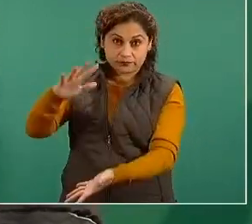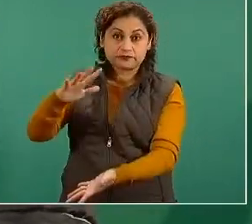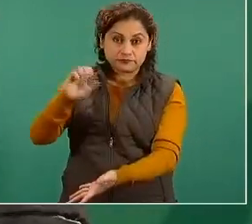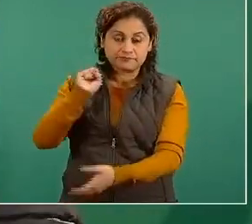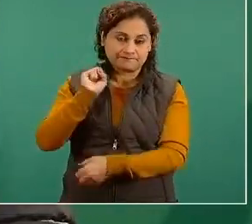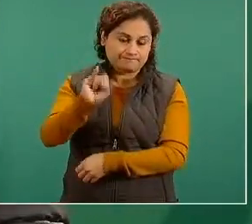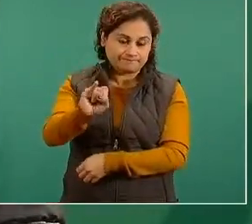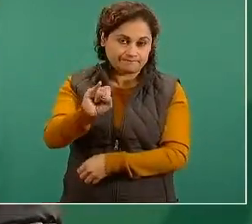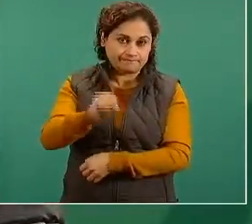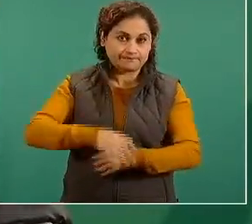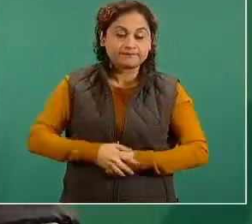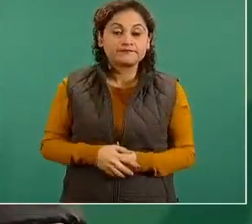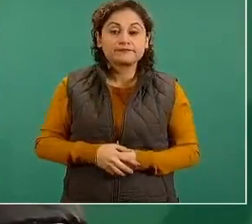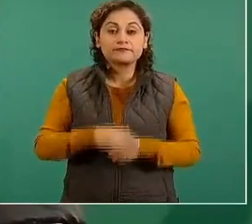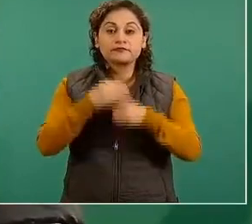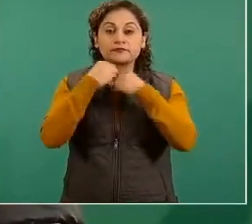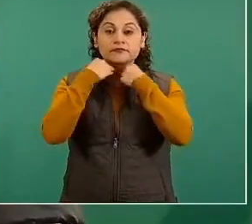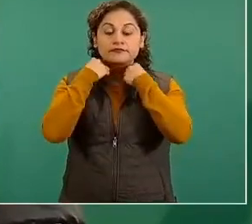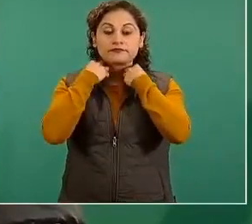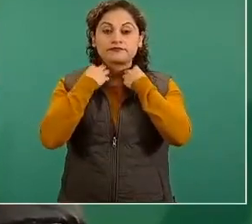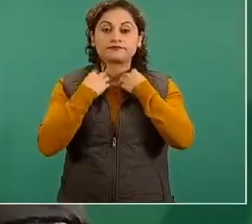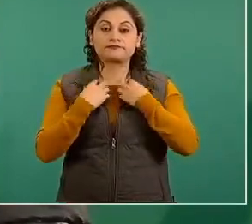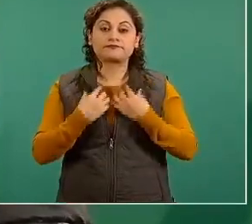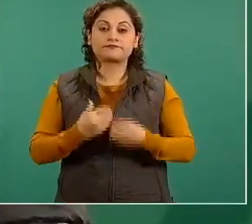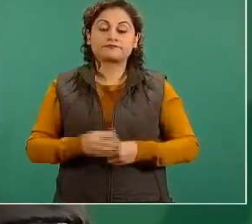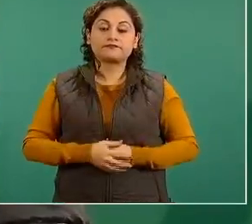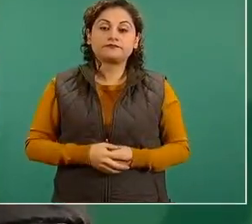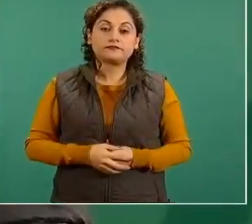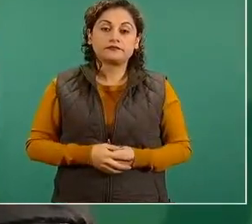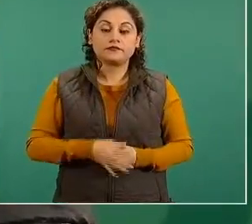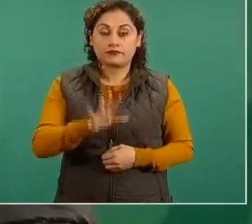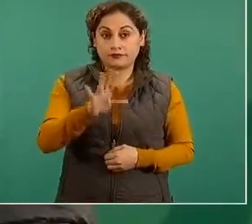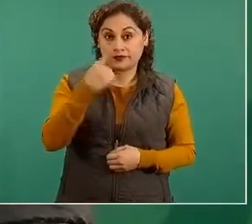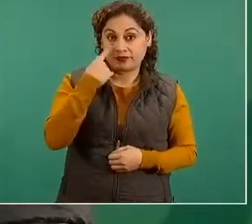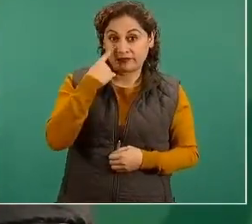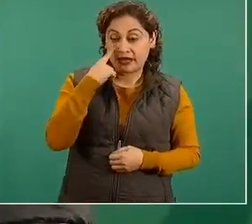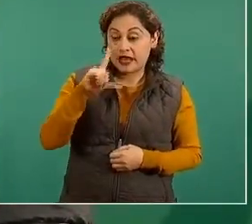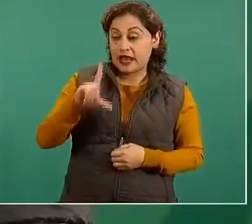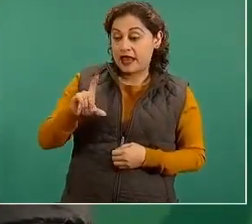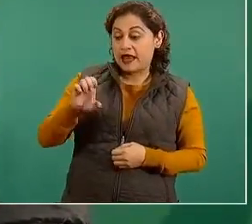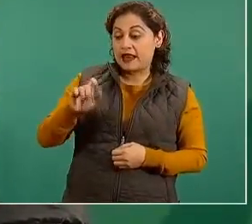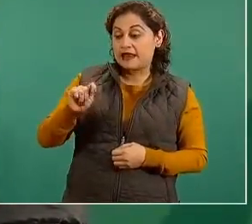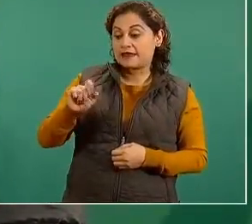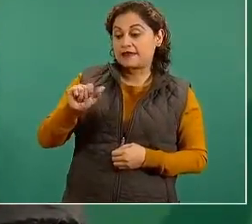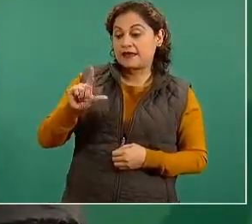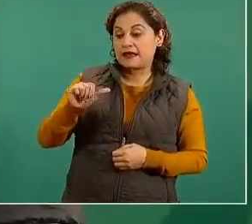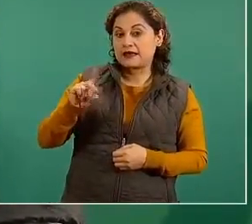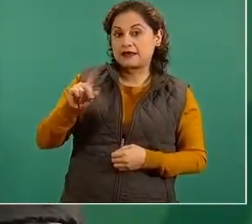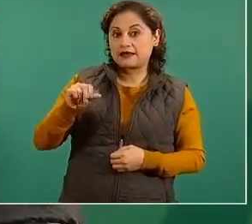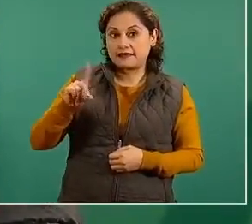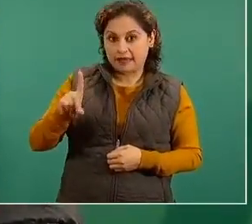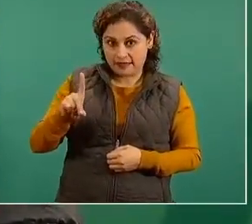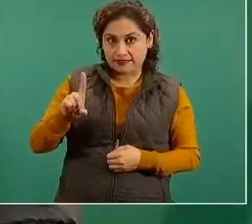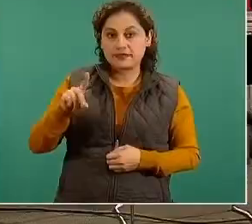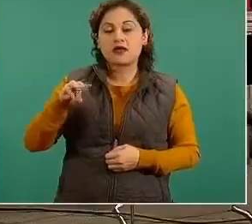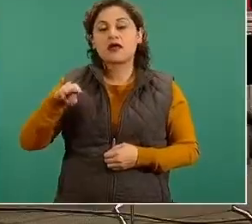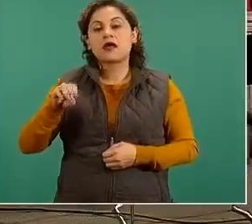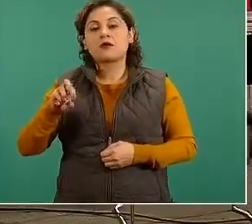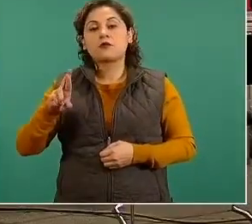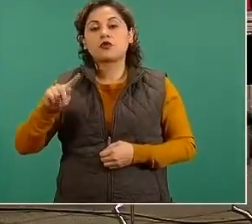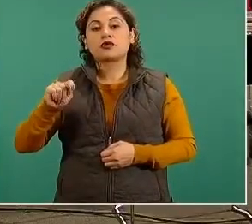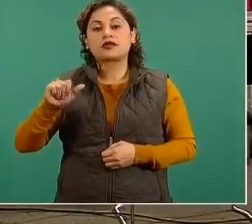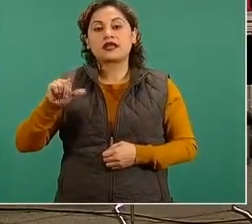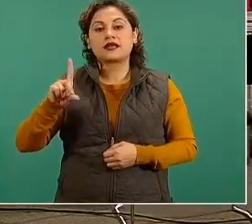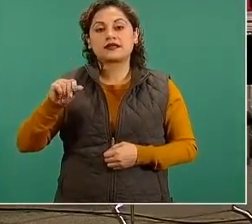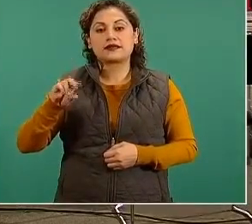Aunque la letalidad y la mortalidad disminuyera porque ahora se conoce mejor